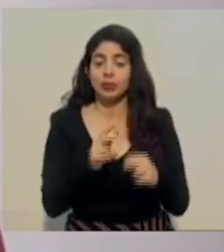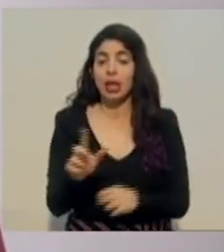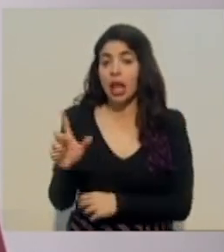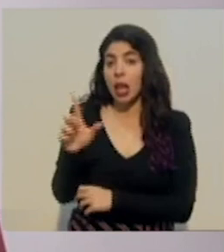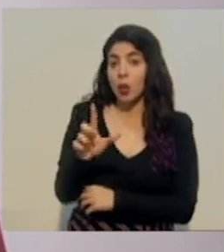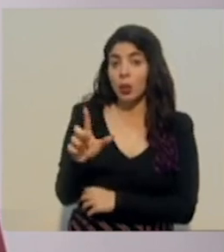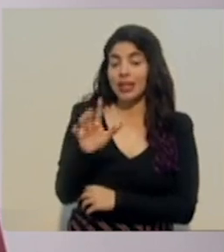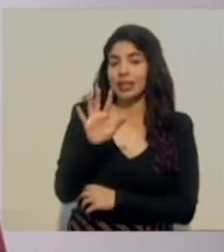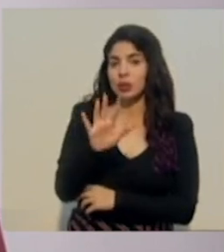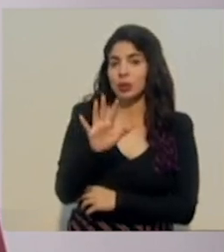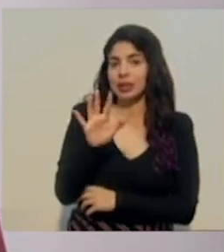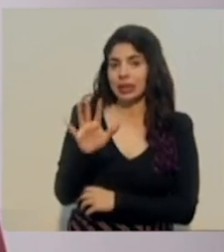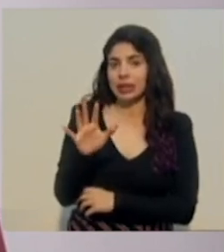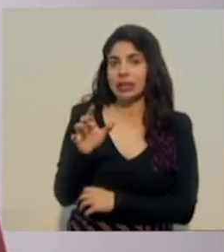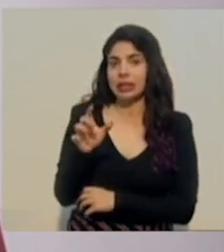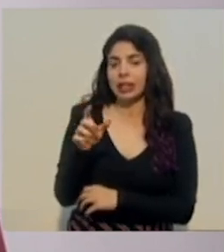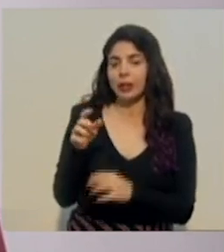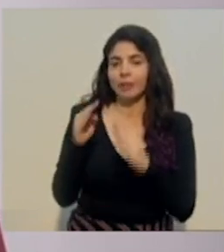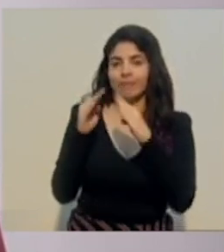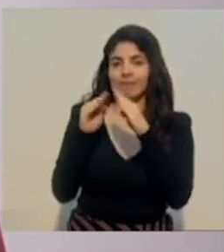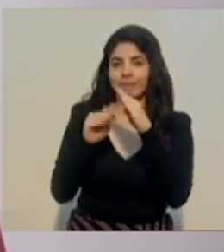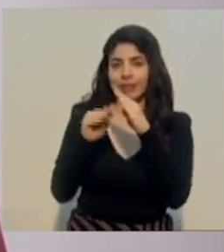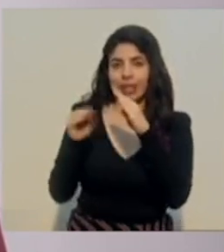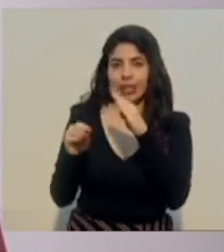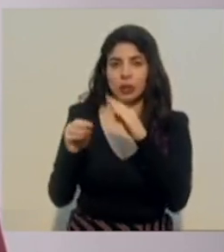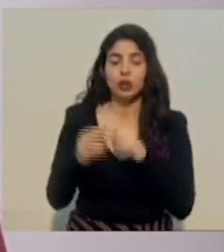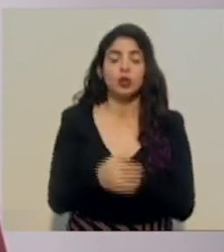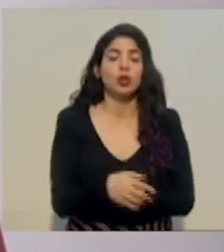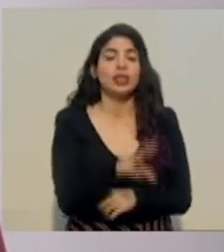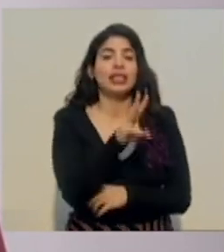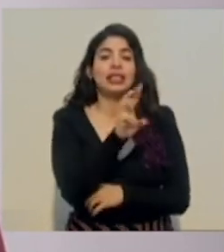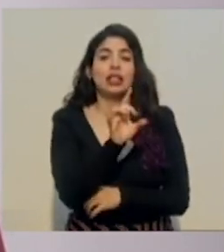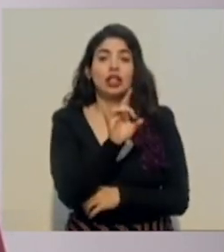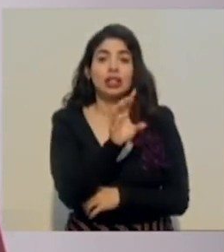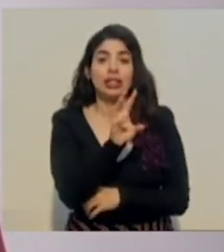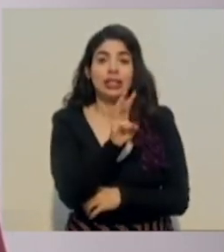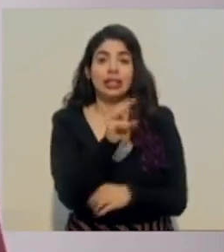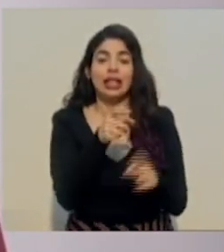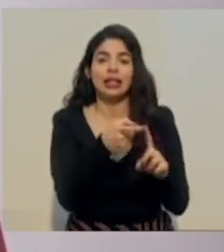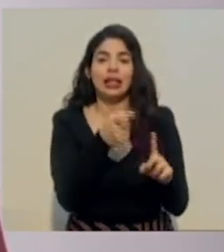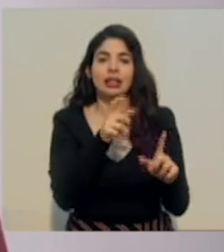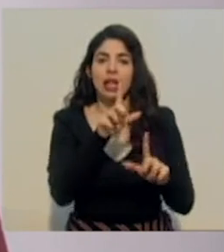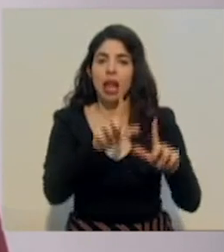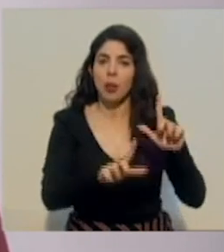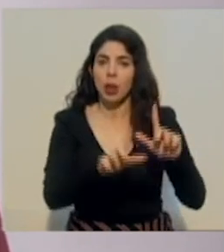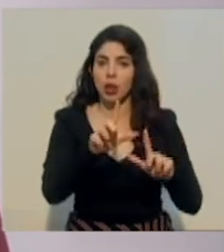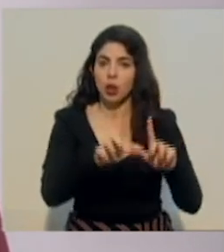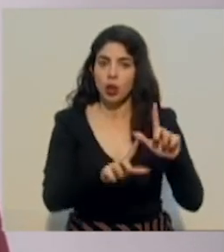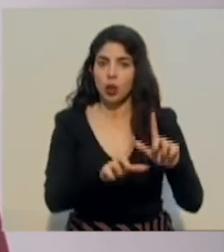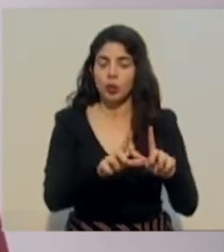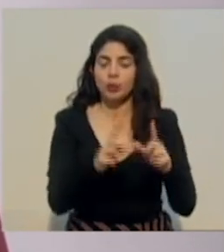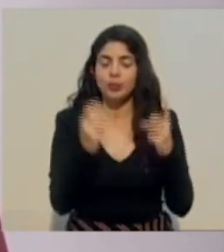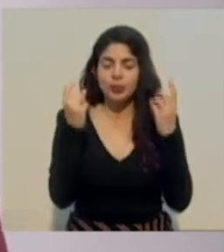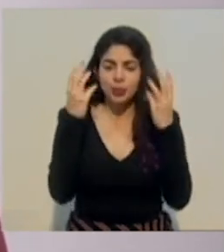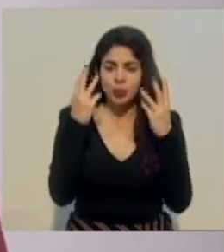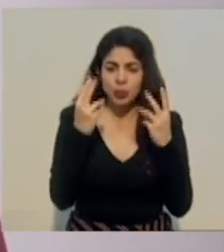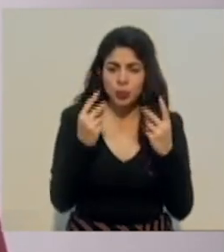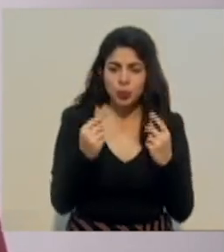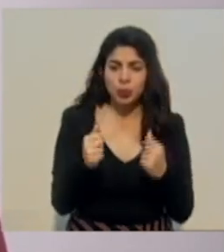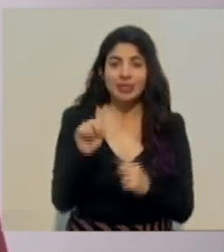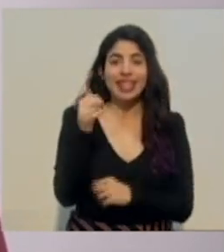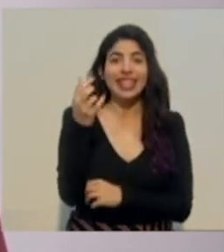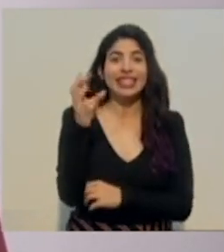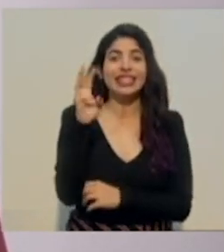55 son por nexo epidemiológico y 686 por laboratorio. Se contabilizan 16